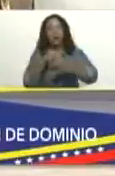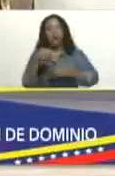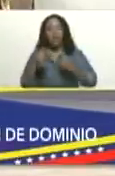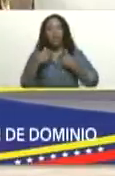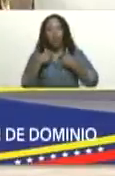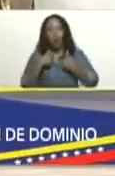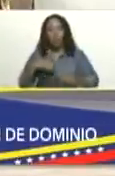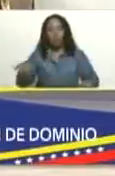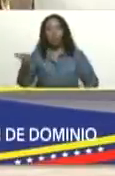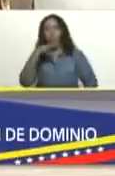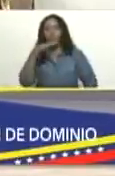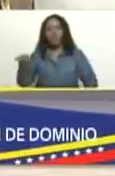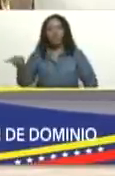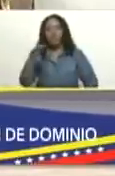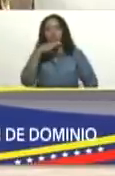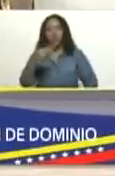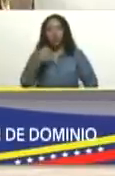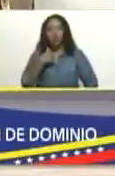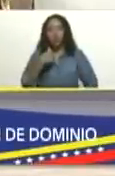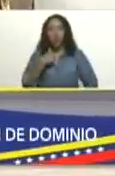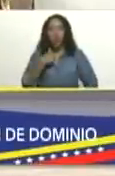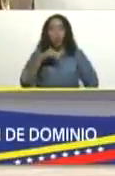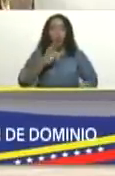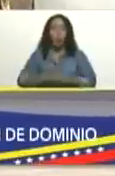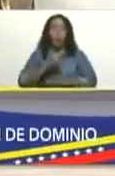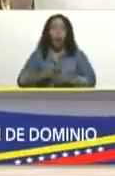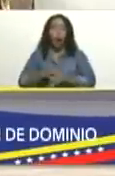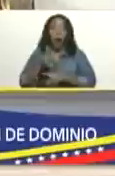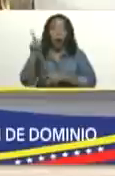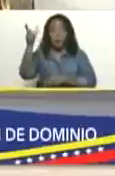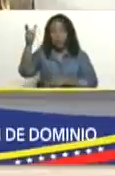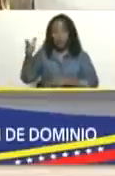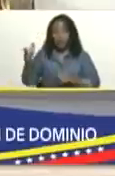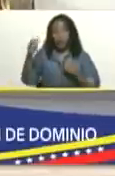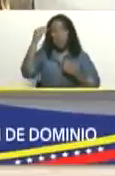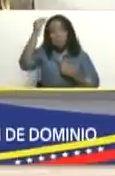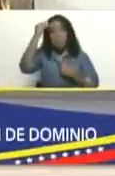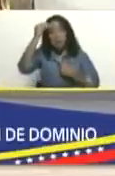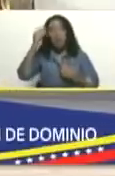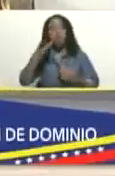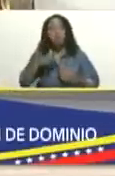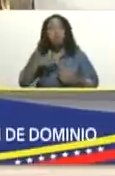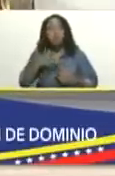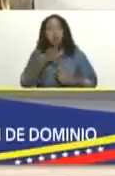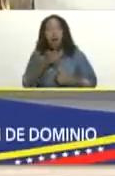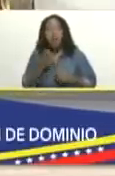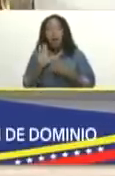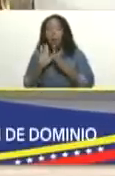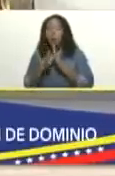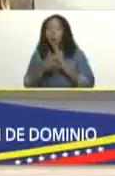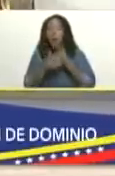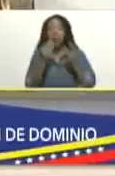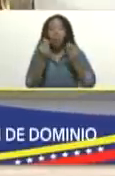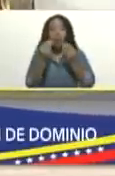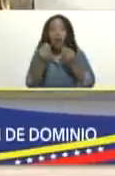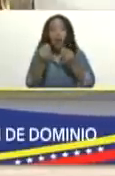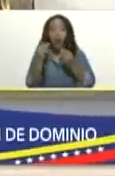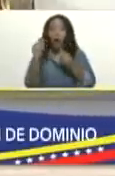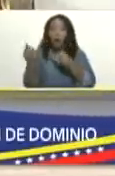indignado y aquel que pretende y crea que puede jugar un doble rasero una doble moral